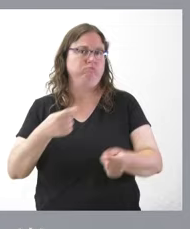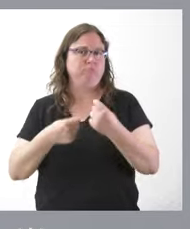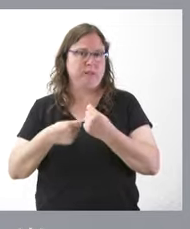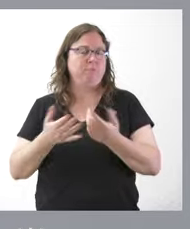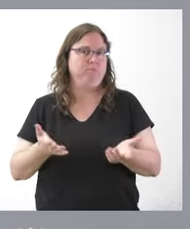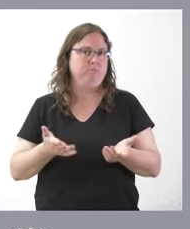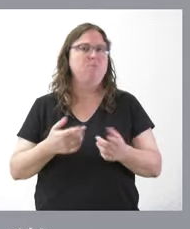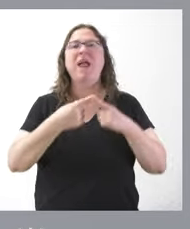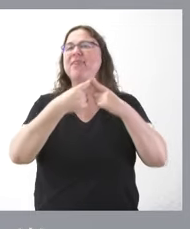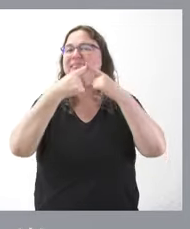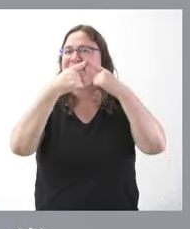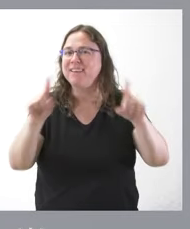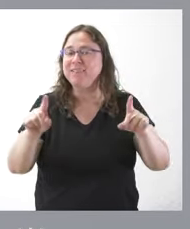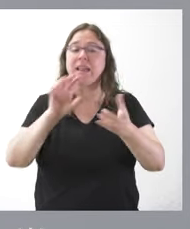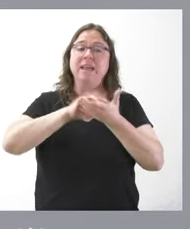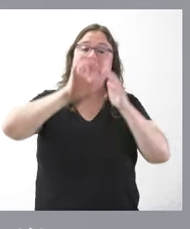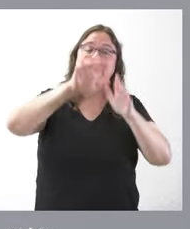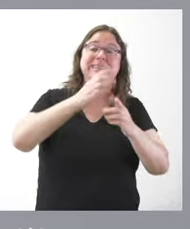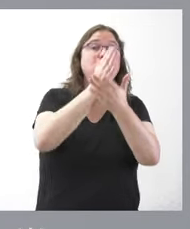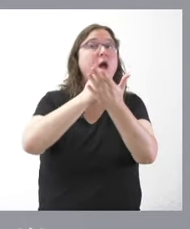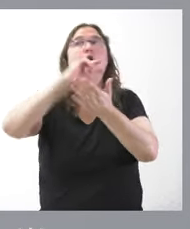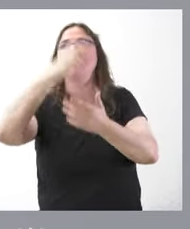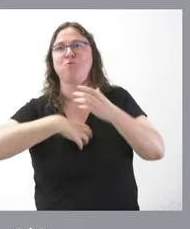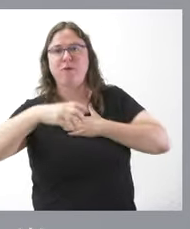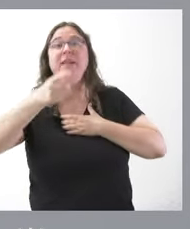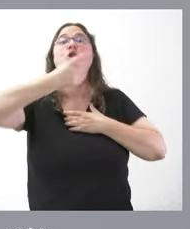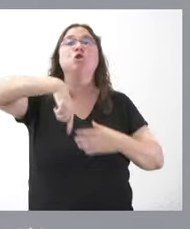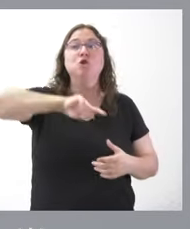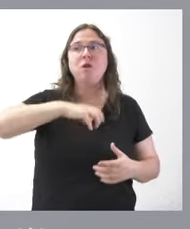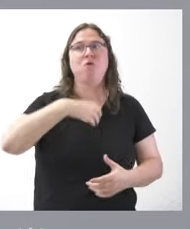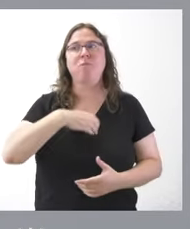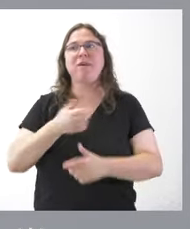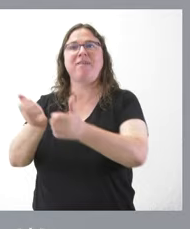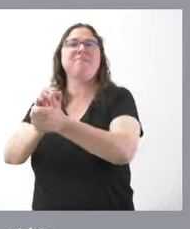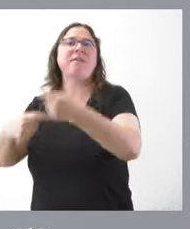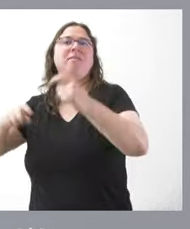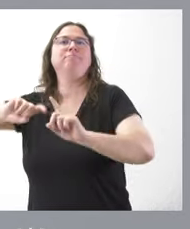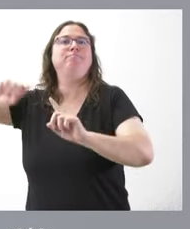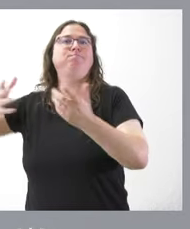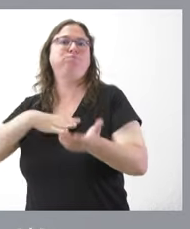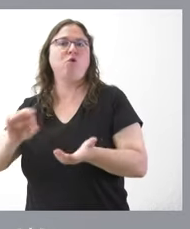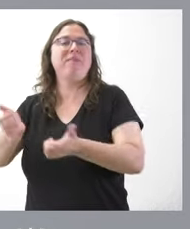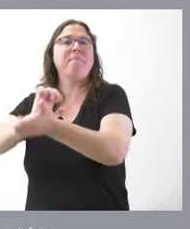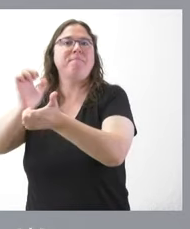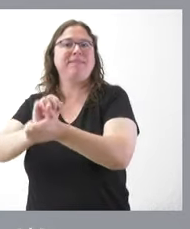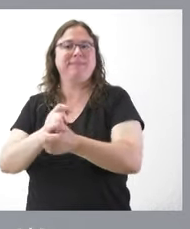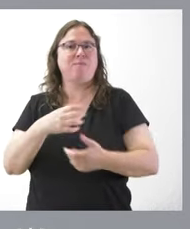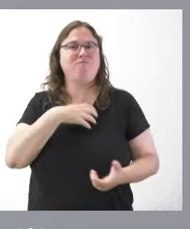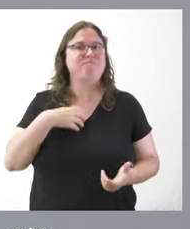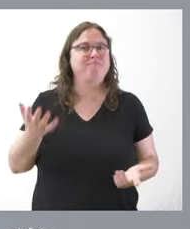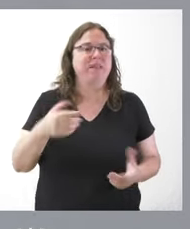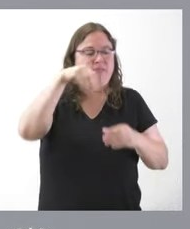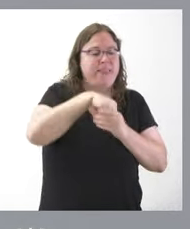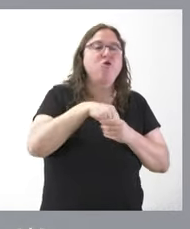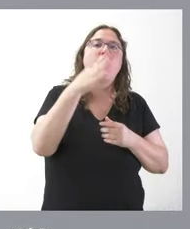que se clara claramente a Castilla y León de otras comunidades autónomas hay comunidades autónomas que no pueden financiarse en el mercado que no pueden obtener créditos fuera de lo que